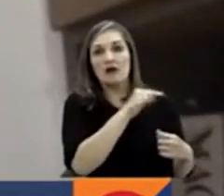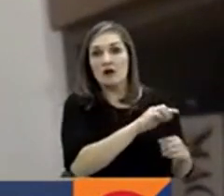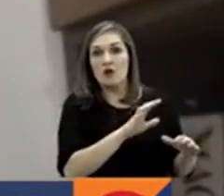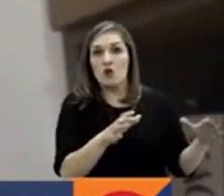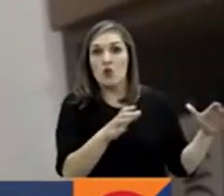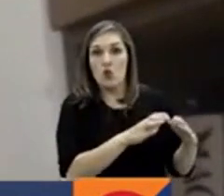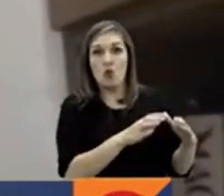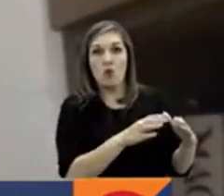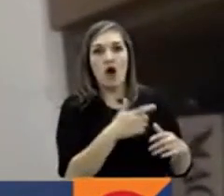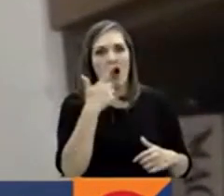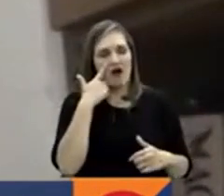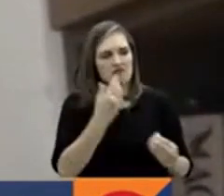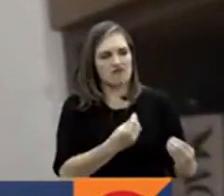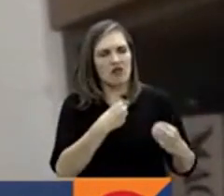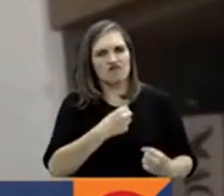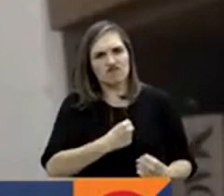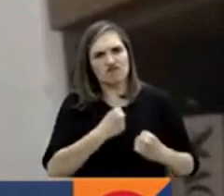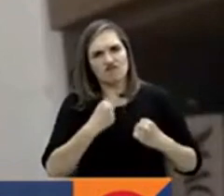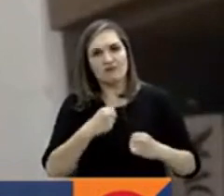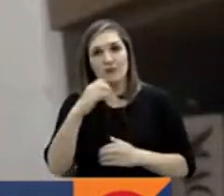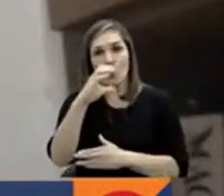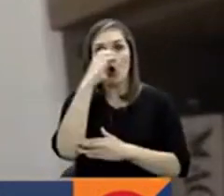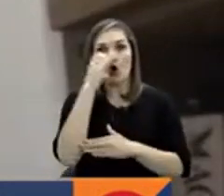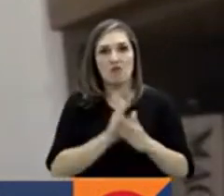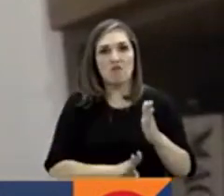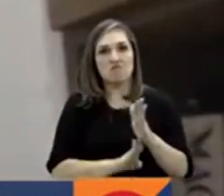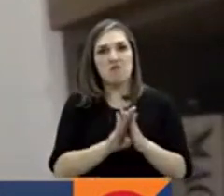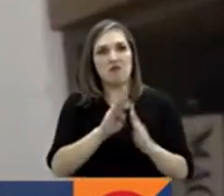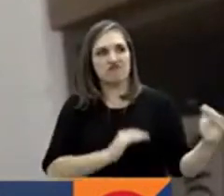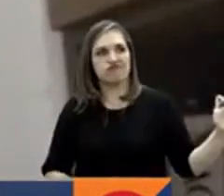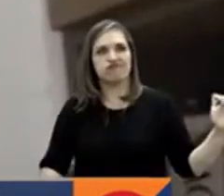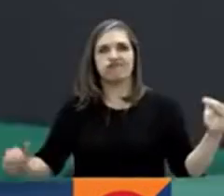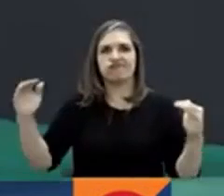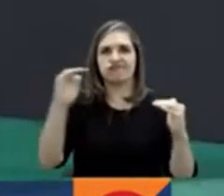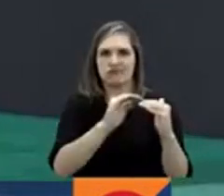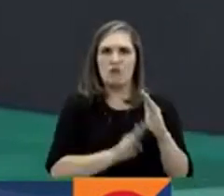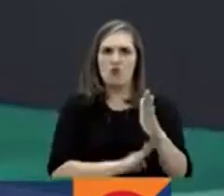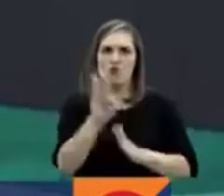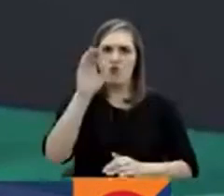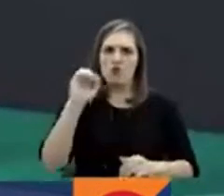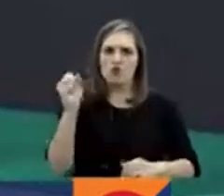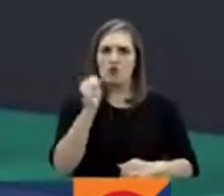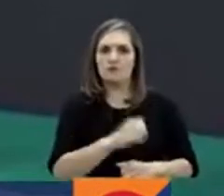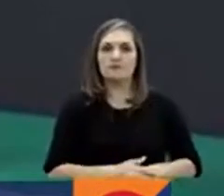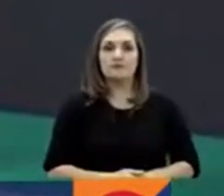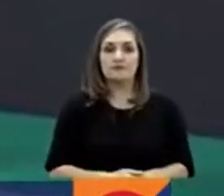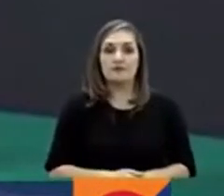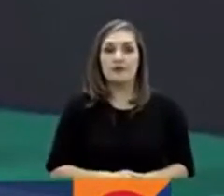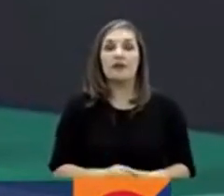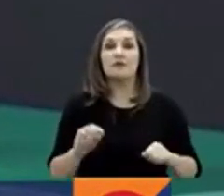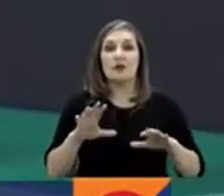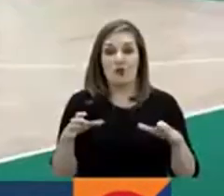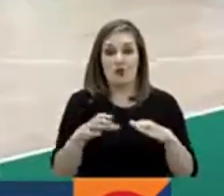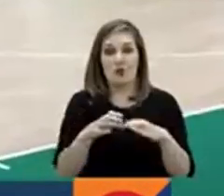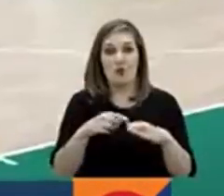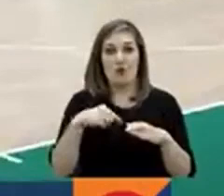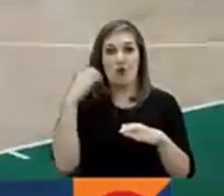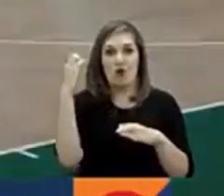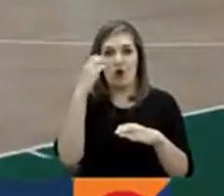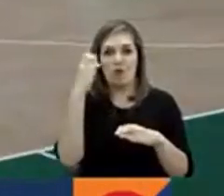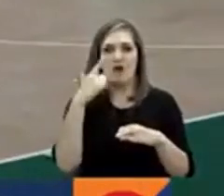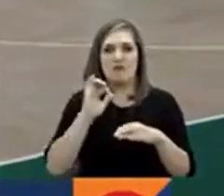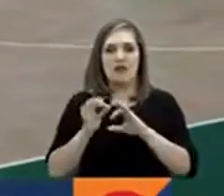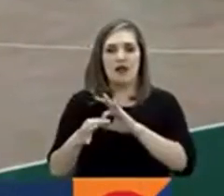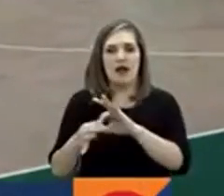certeza de que Colombia ha crecido de una forma vertiginosa. Además, el quinteto tricolor tiene dos nuevos aliados